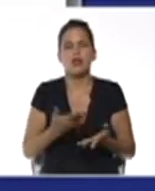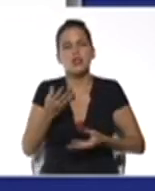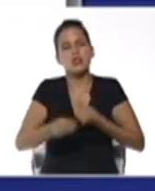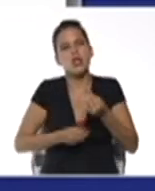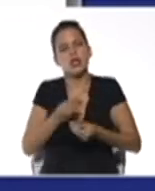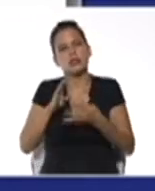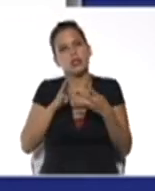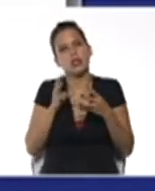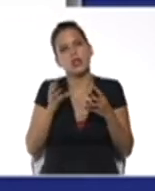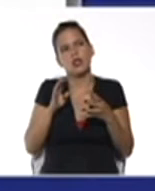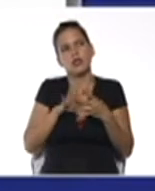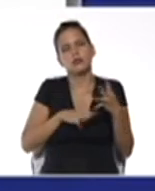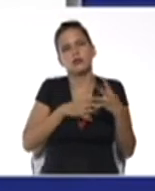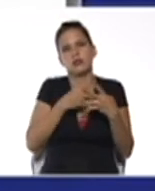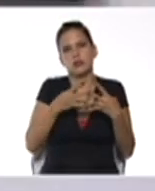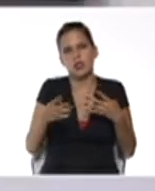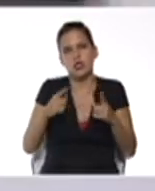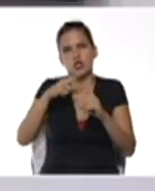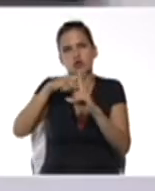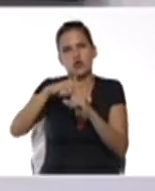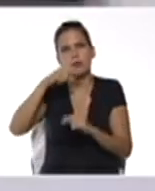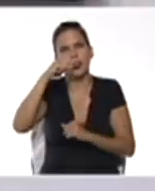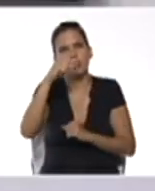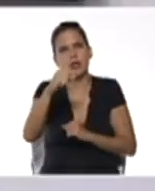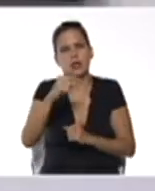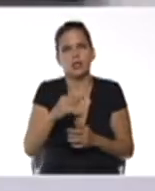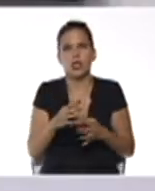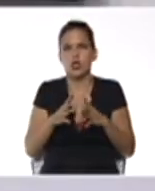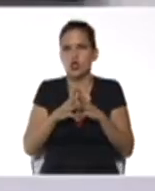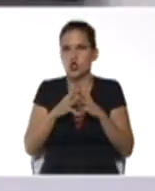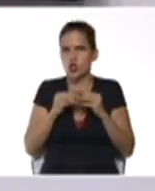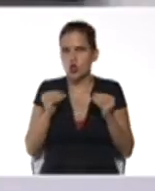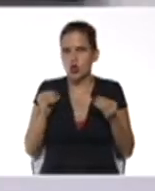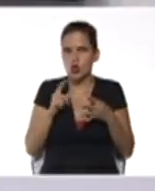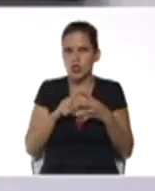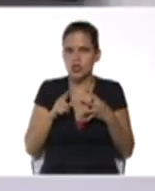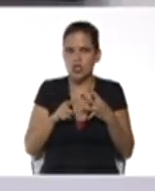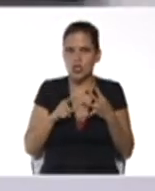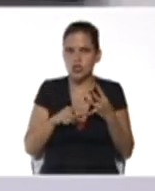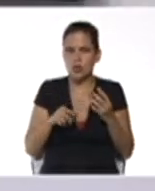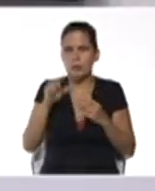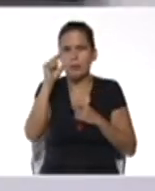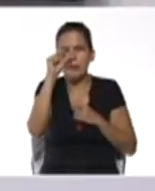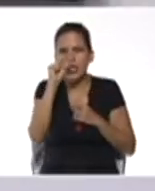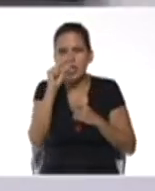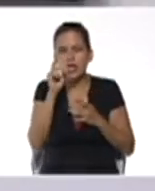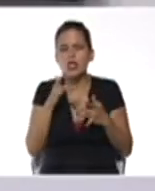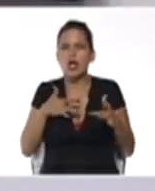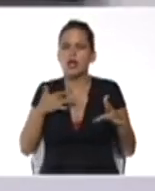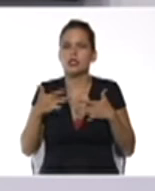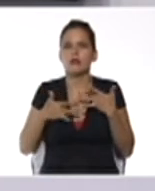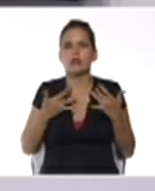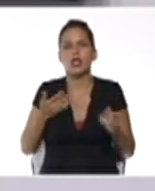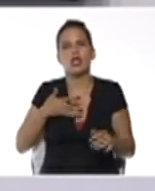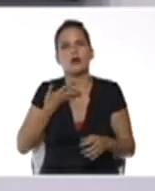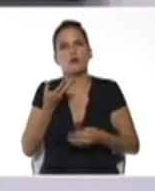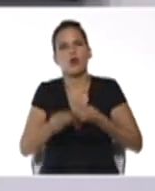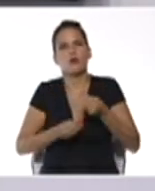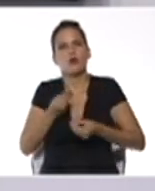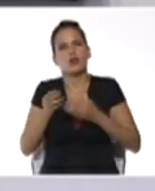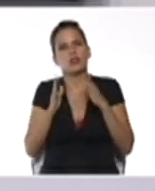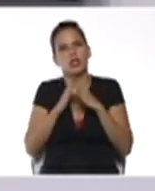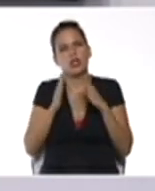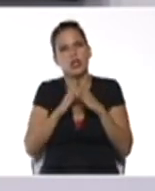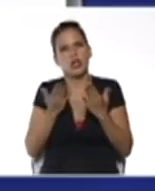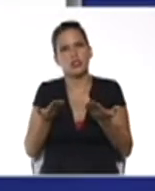operaciones de adición y de sustracción todos esos son pequeñas actividades que podemos realizar en la casa en qué